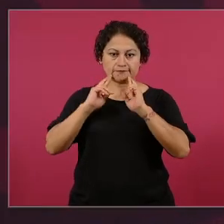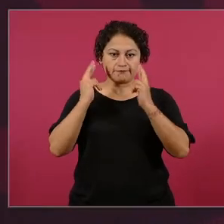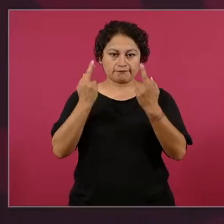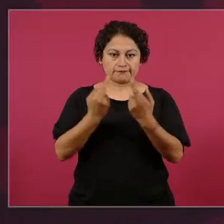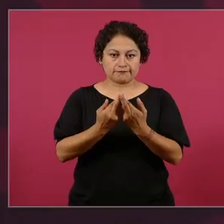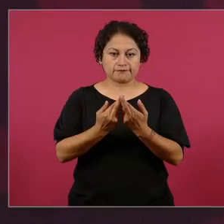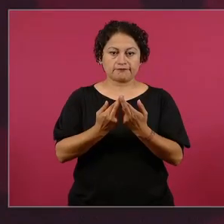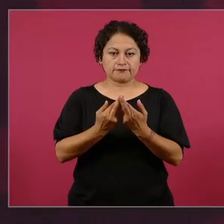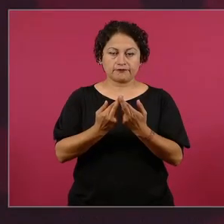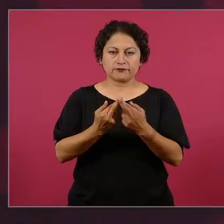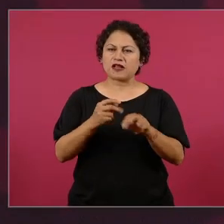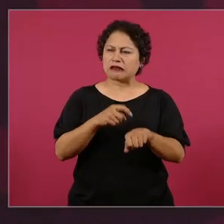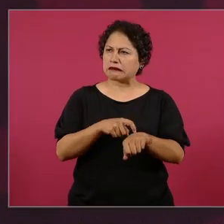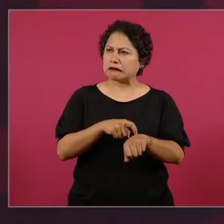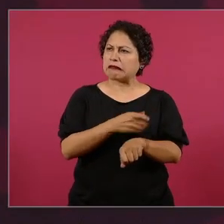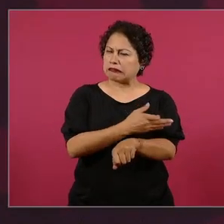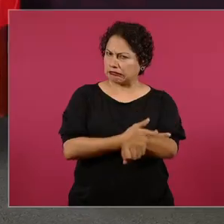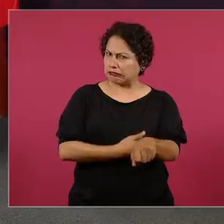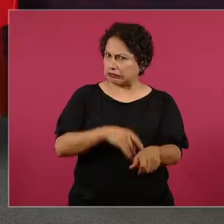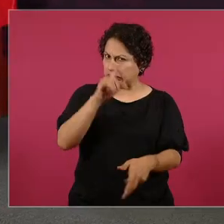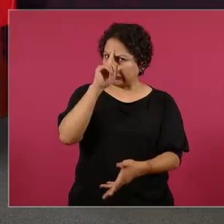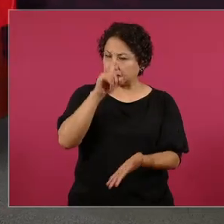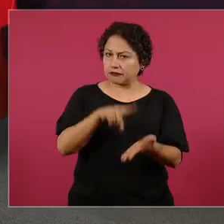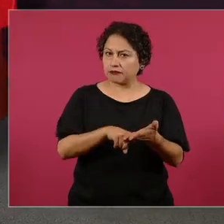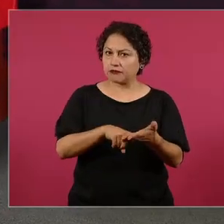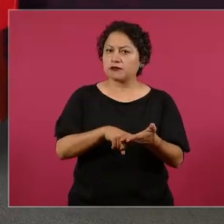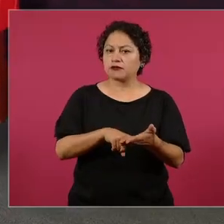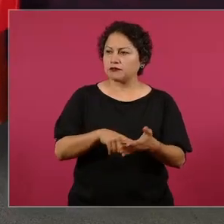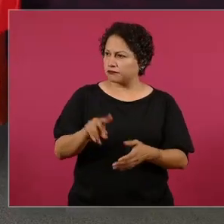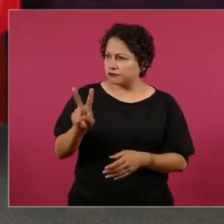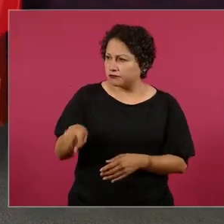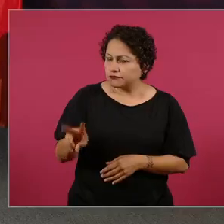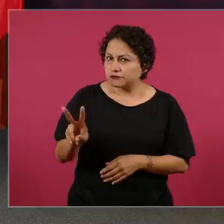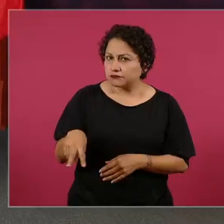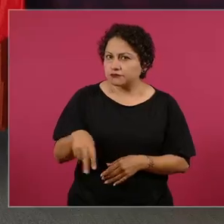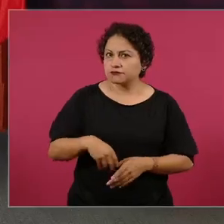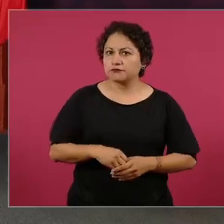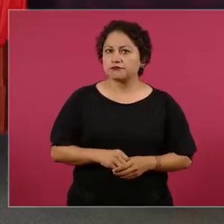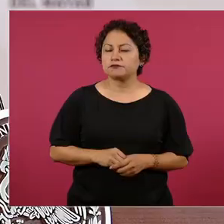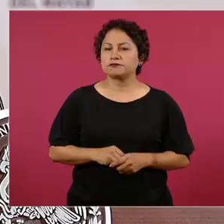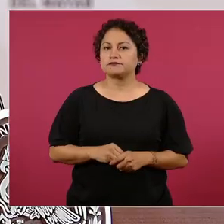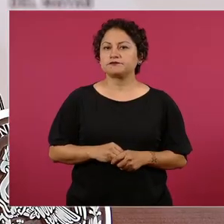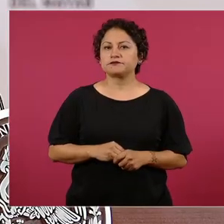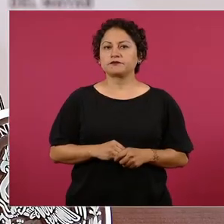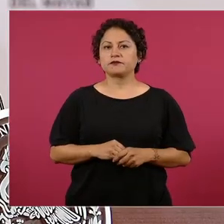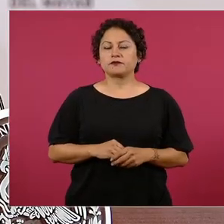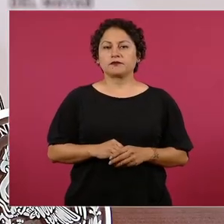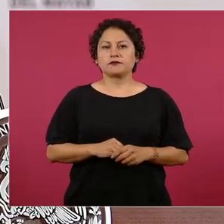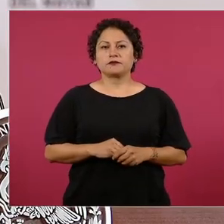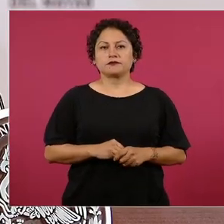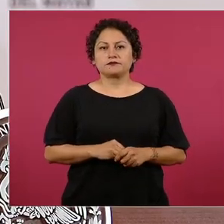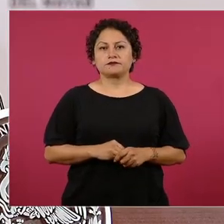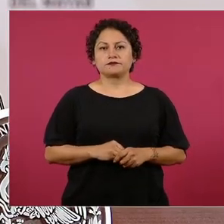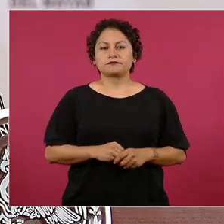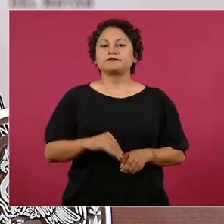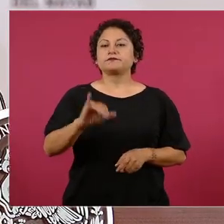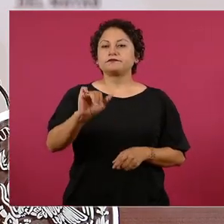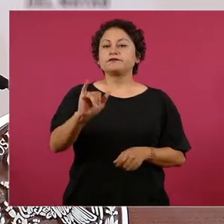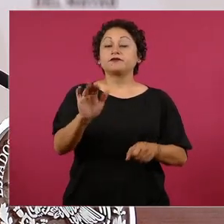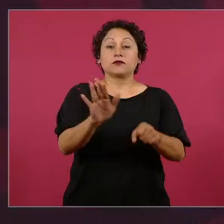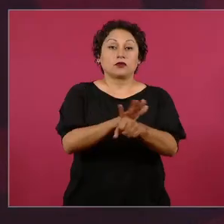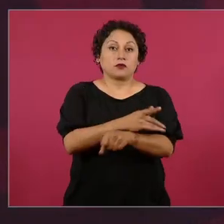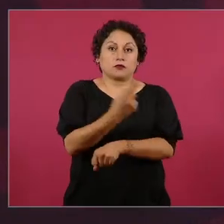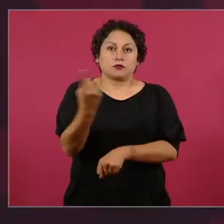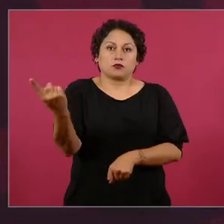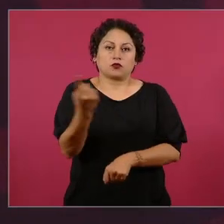en la tarde creo que es ¿verdad? ¿es un año con ¿es un año presidenta sí porque tenemos